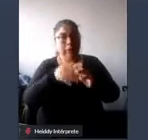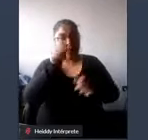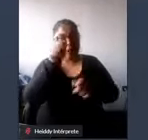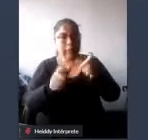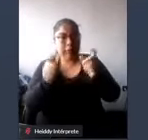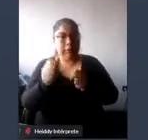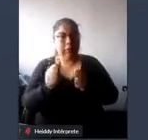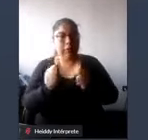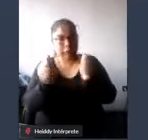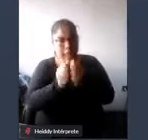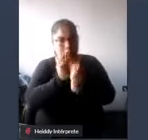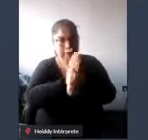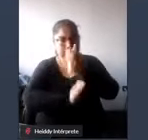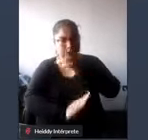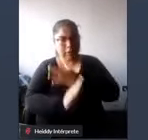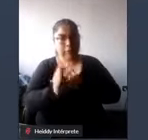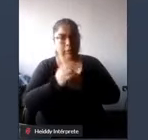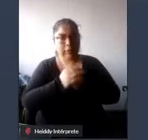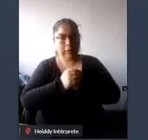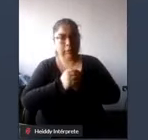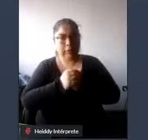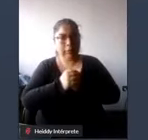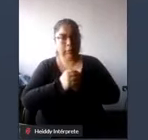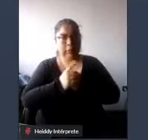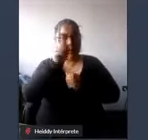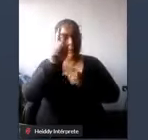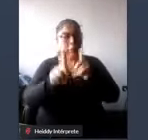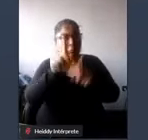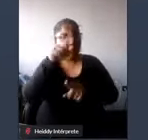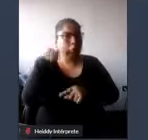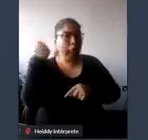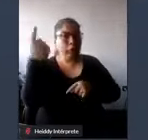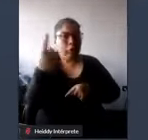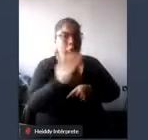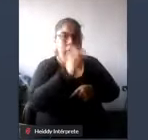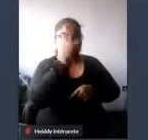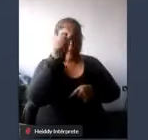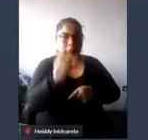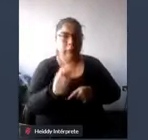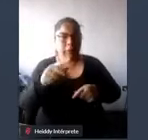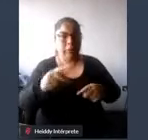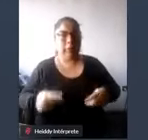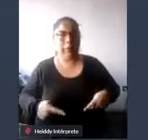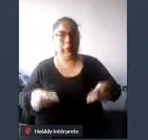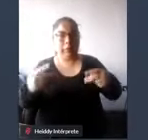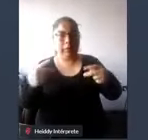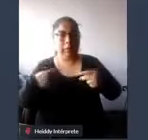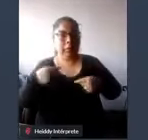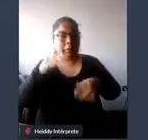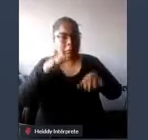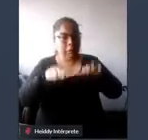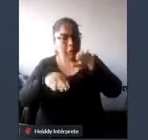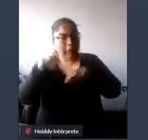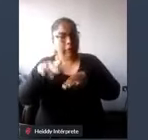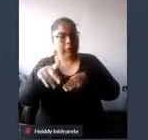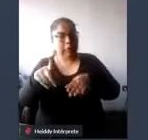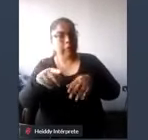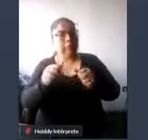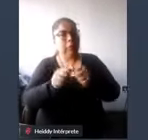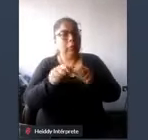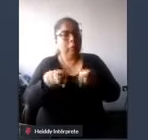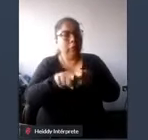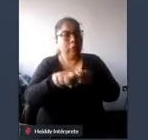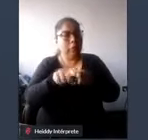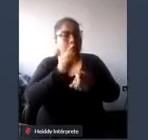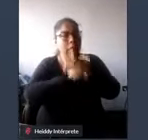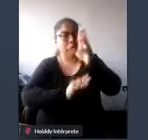discapacidad que son todos aquellos seres humanos que viven temporal o permanentemente con una alteración